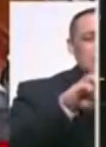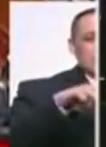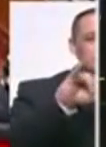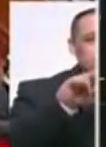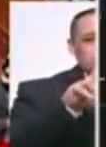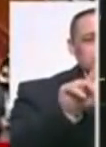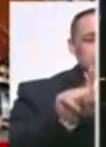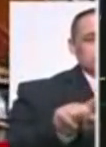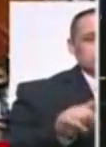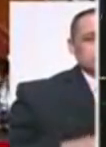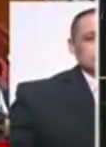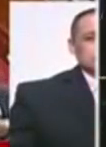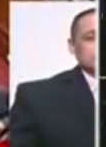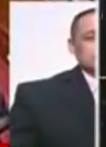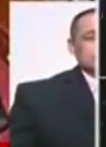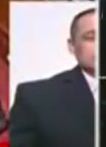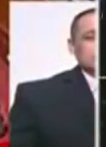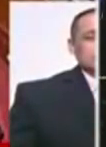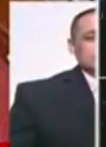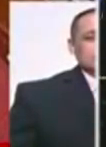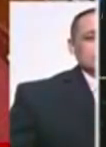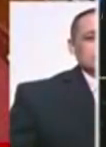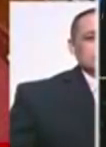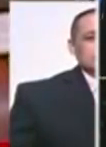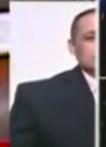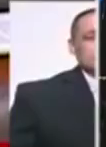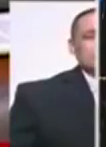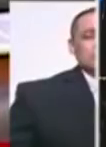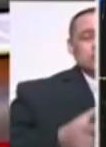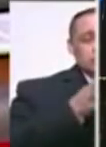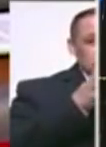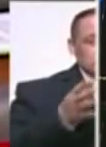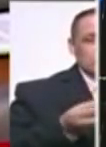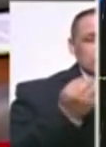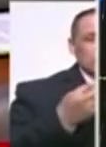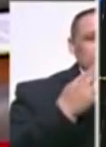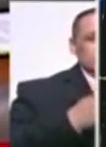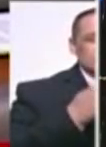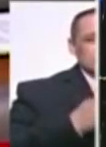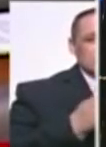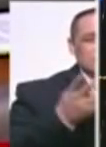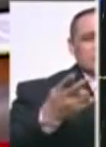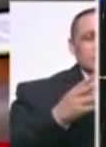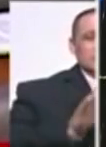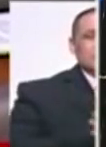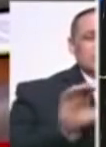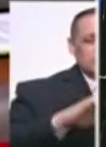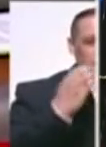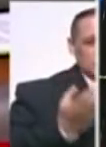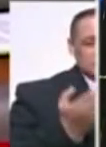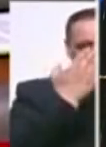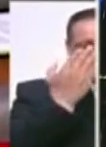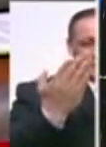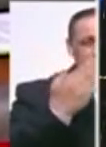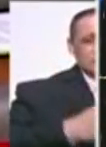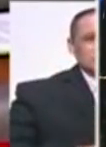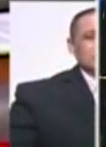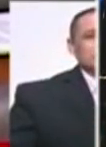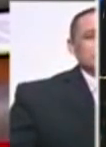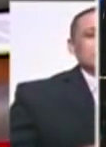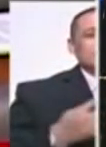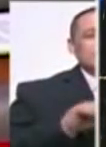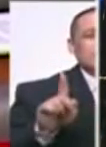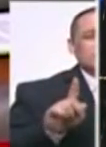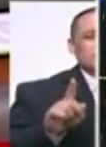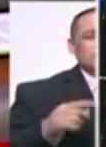Esa forma despectiva de hablar de las poblaciones que están en los conos de Lima, pero en una forma despectiva en el